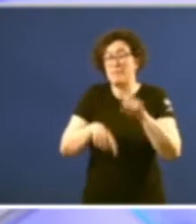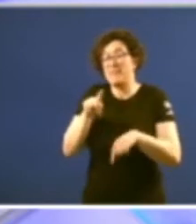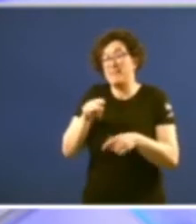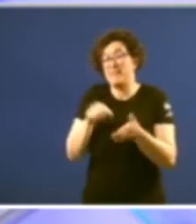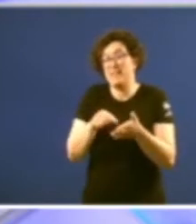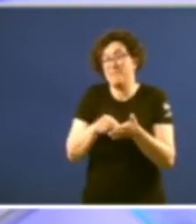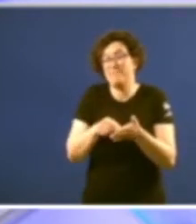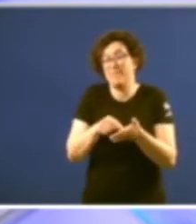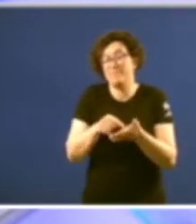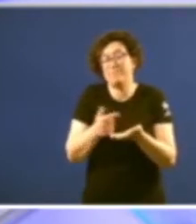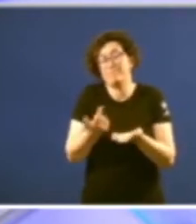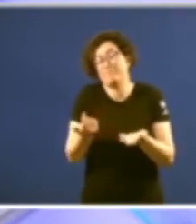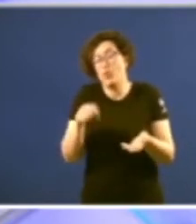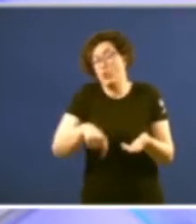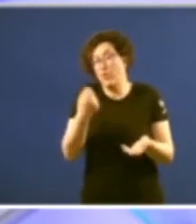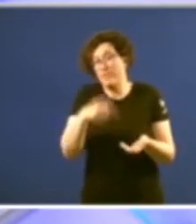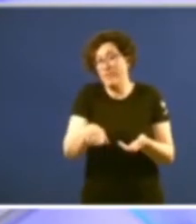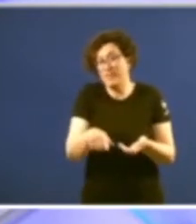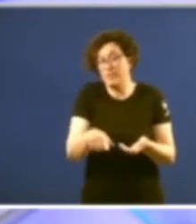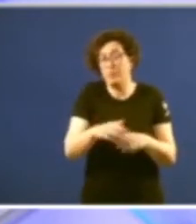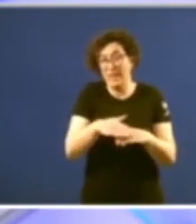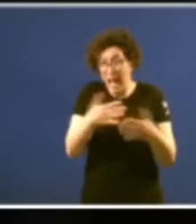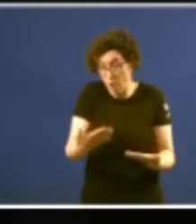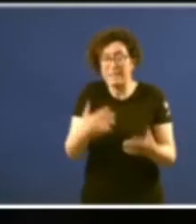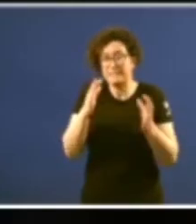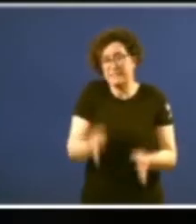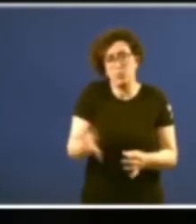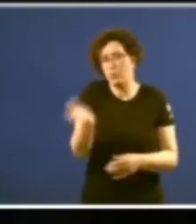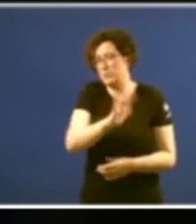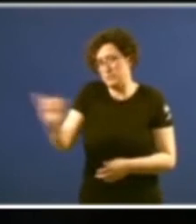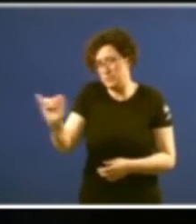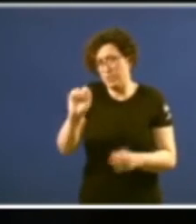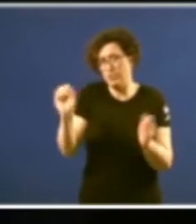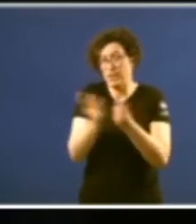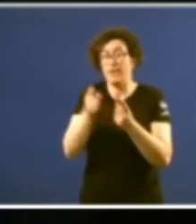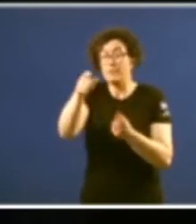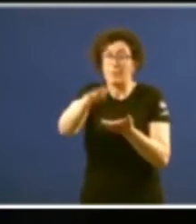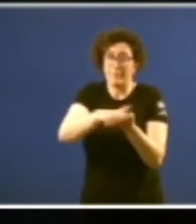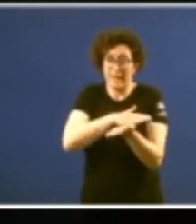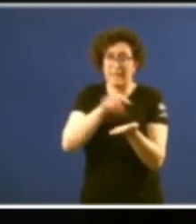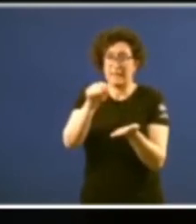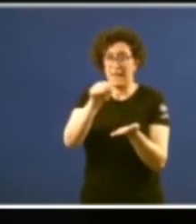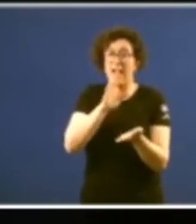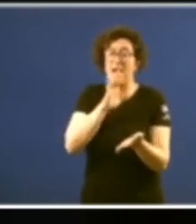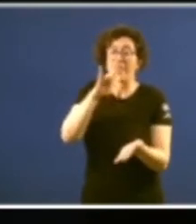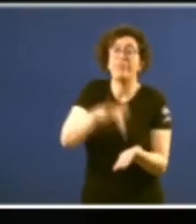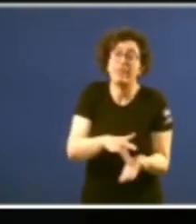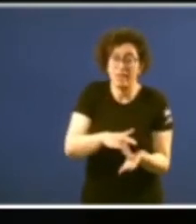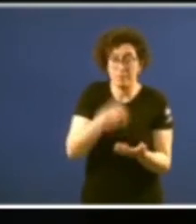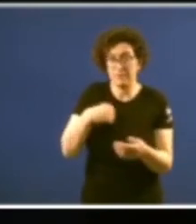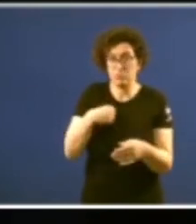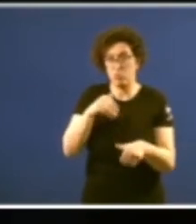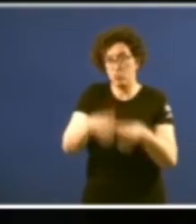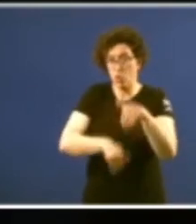poñelo porque un absoluto sí esta é a primeira página do día en que se vota